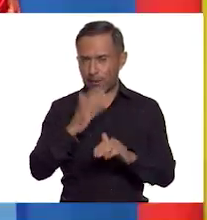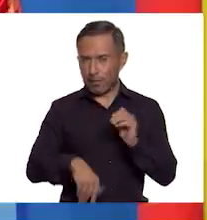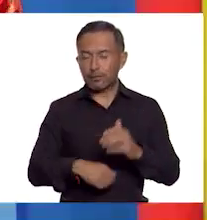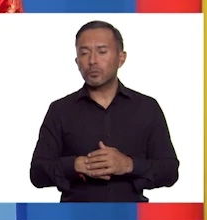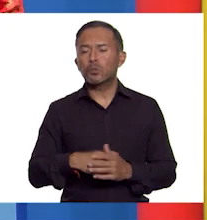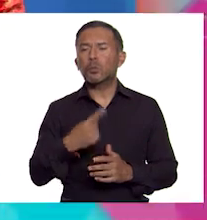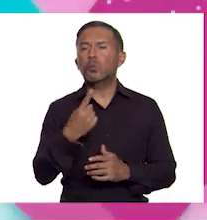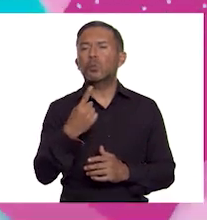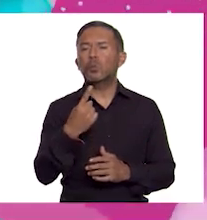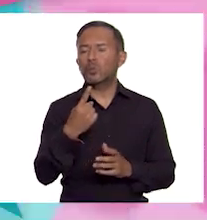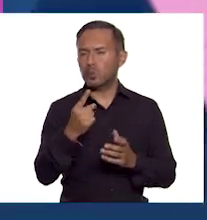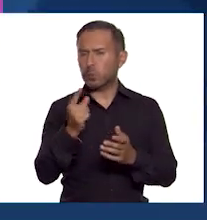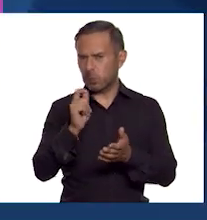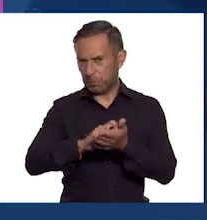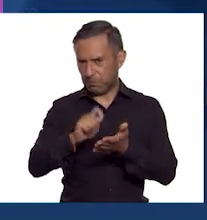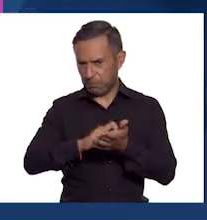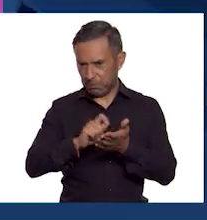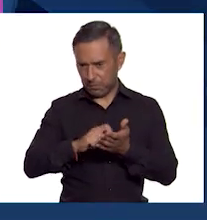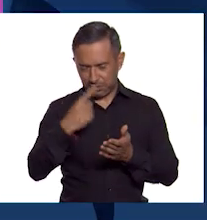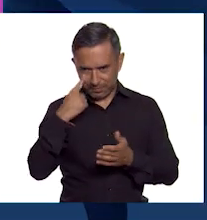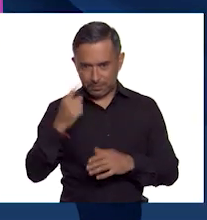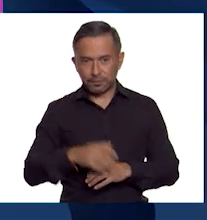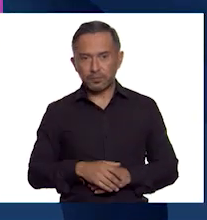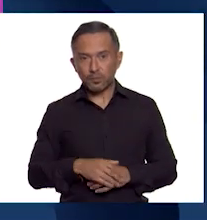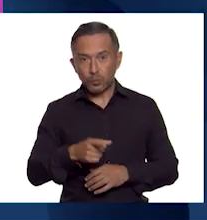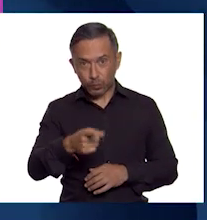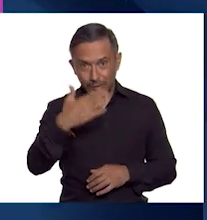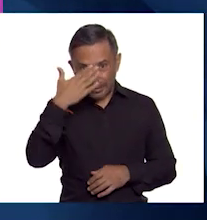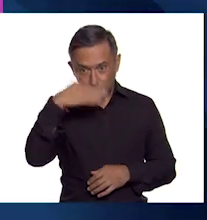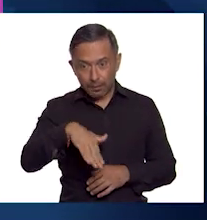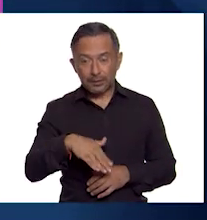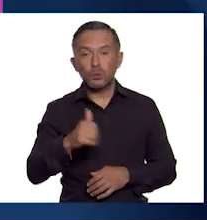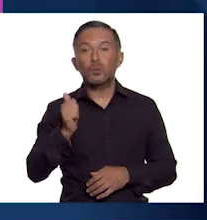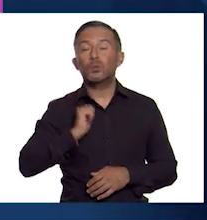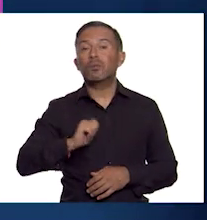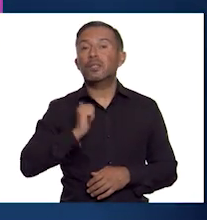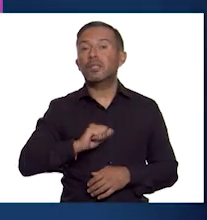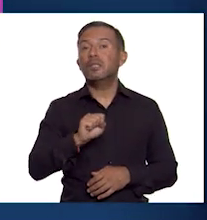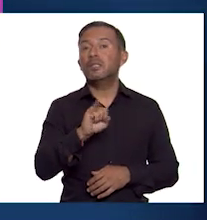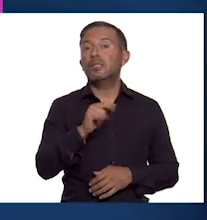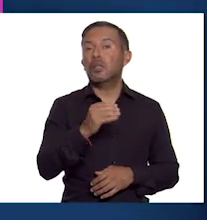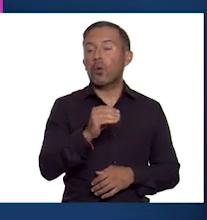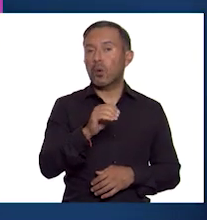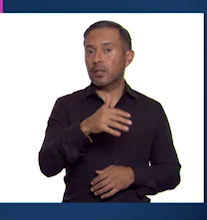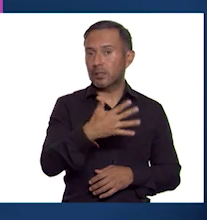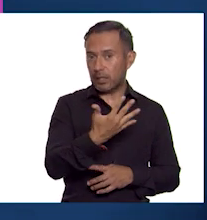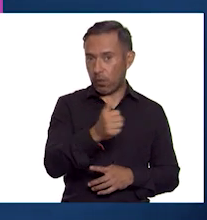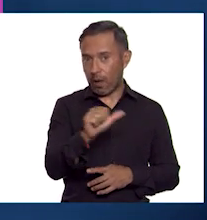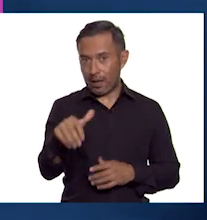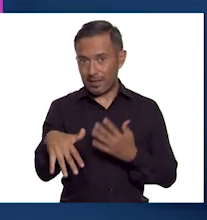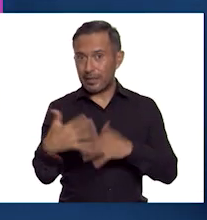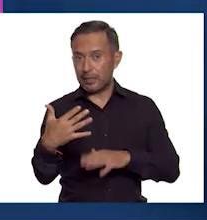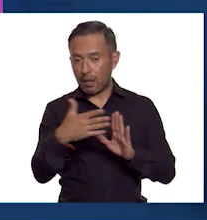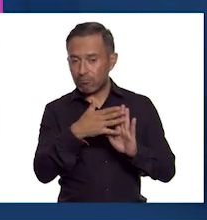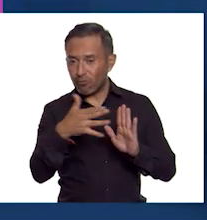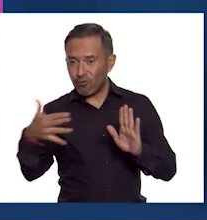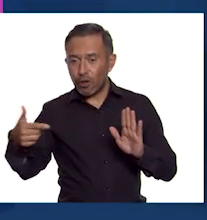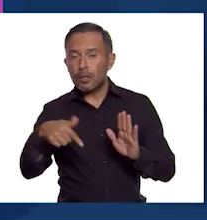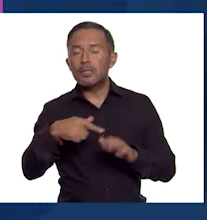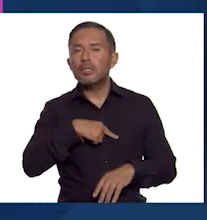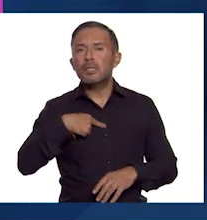les parece si redactamos lo siguiente. ¿Sabían que durante los siglos V al XV, China sufrió varios cambios